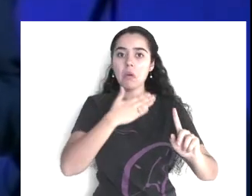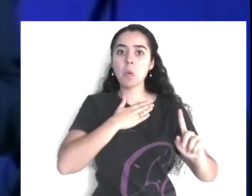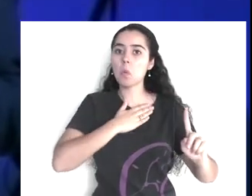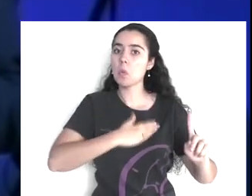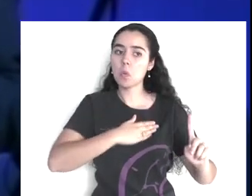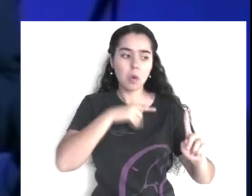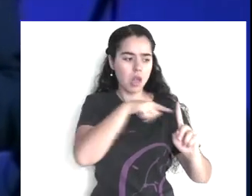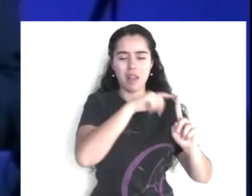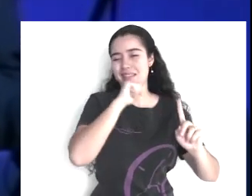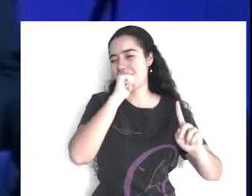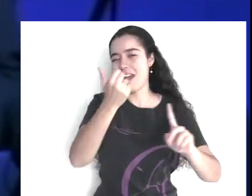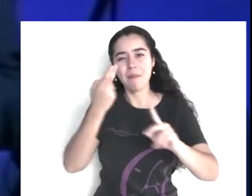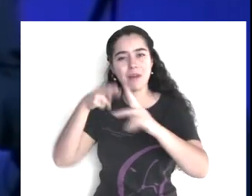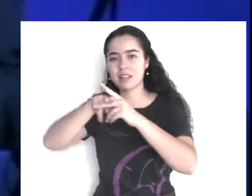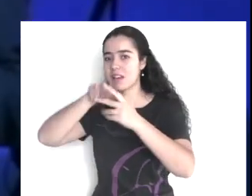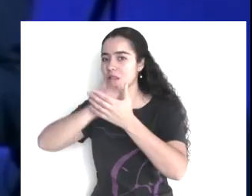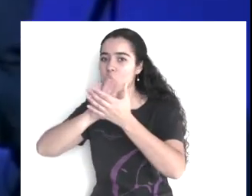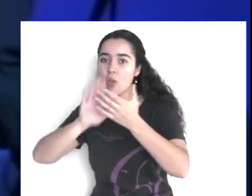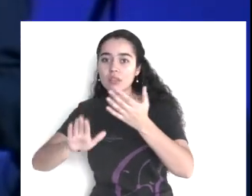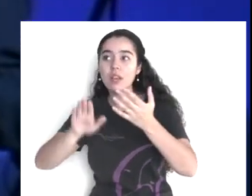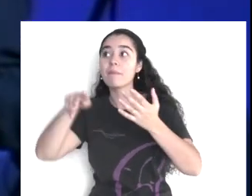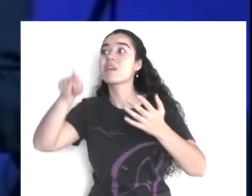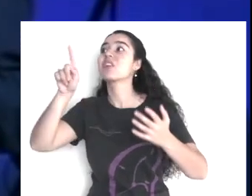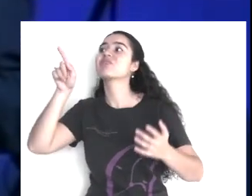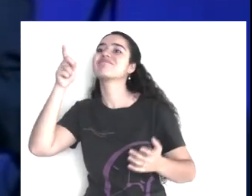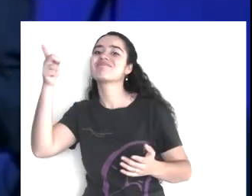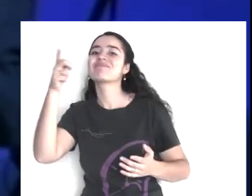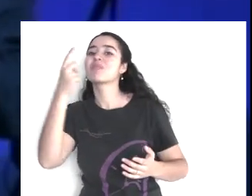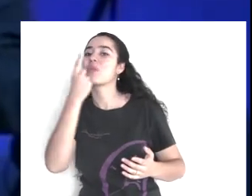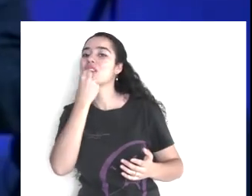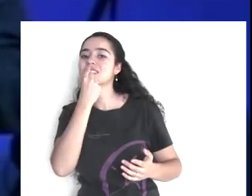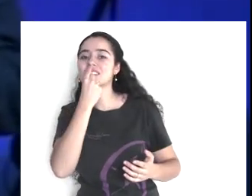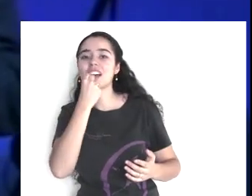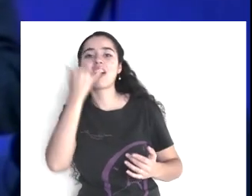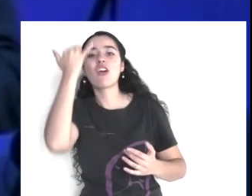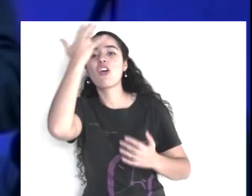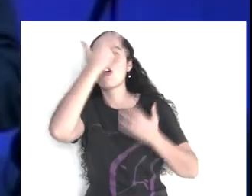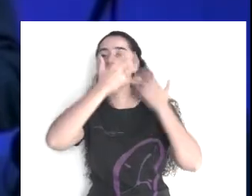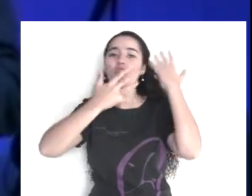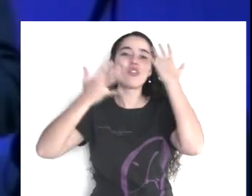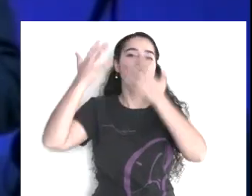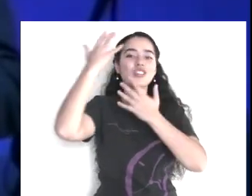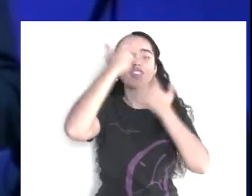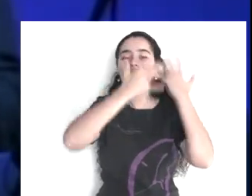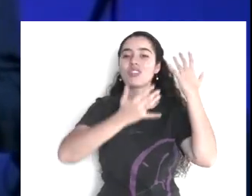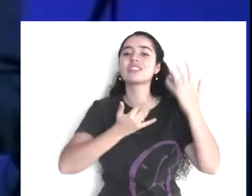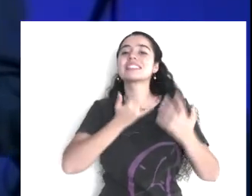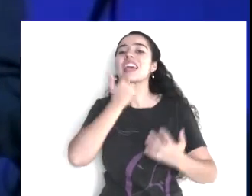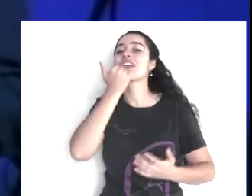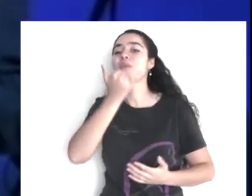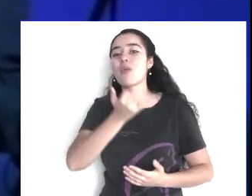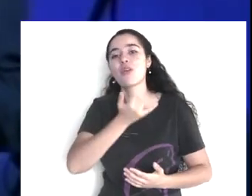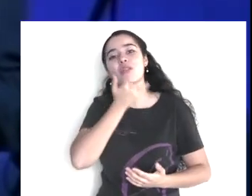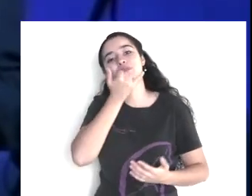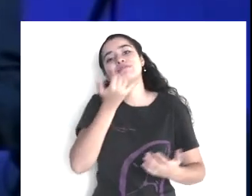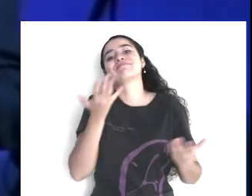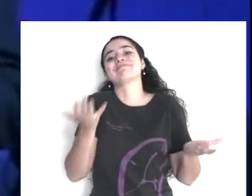luz y lo declaran inocente. Pero el daño ya estaba hecho.